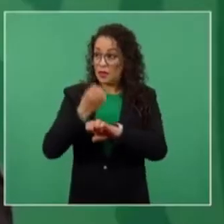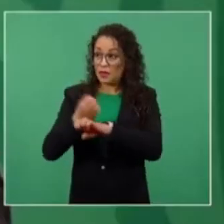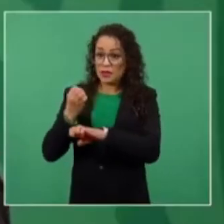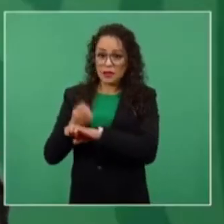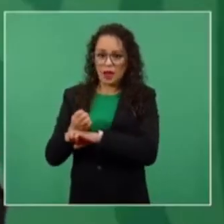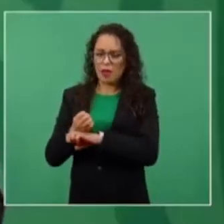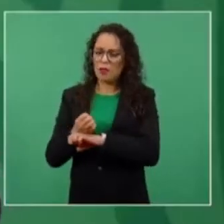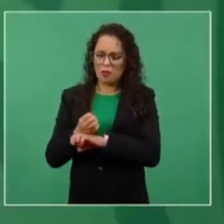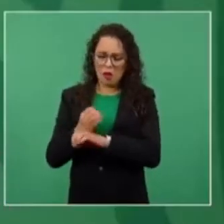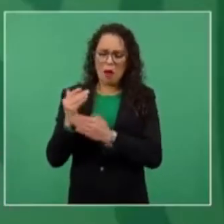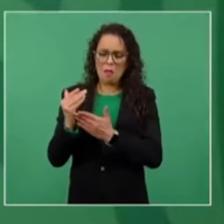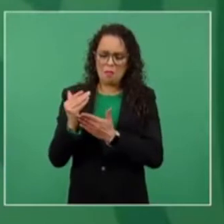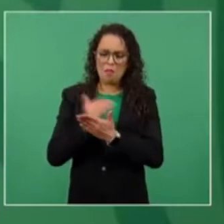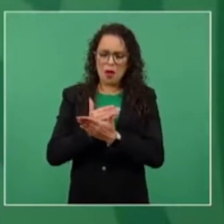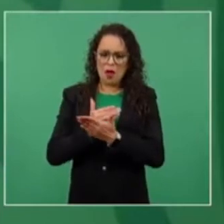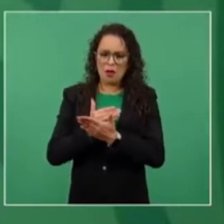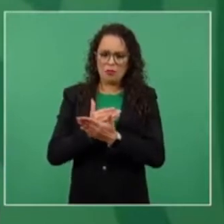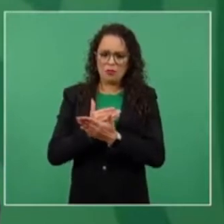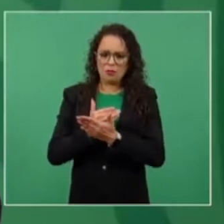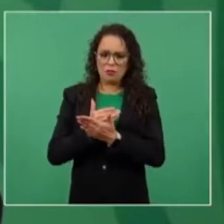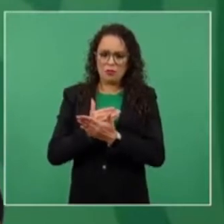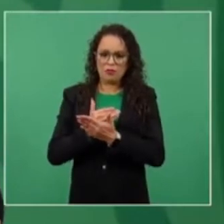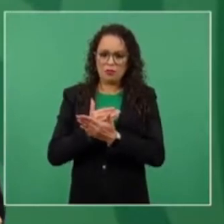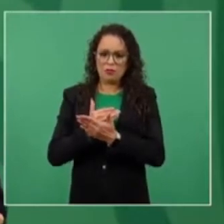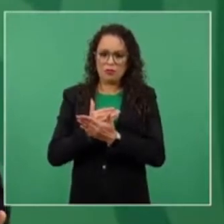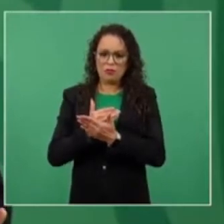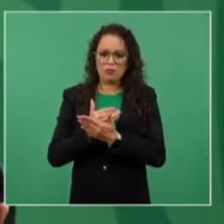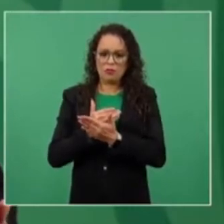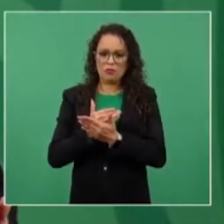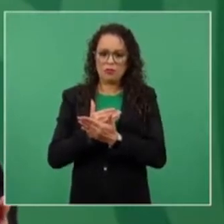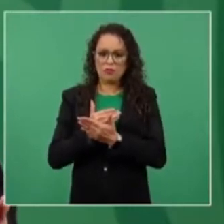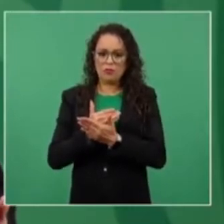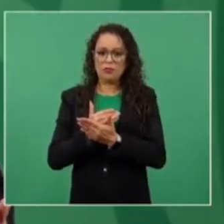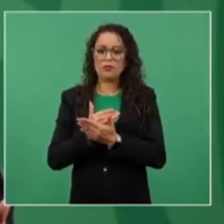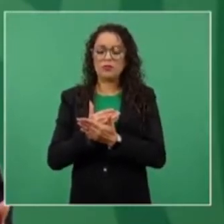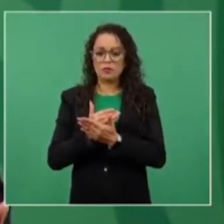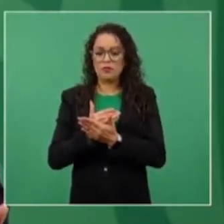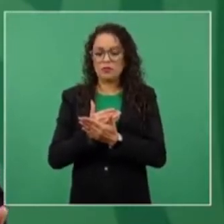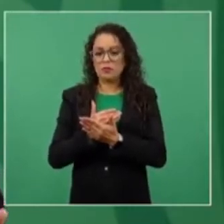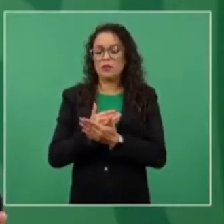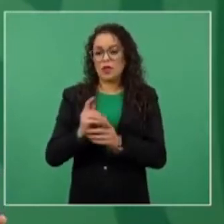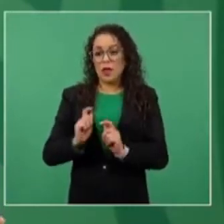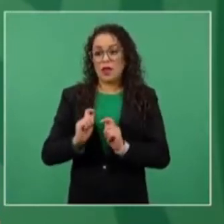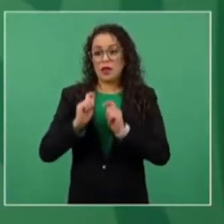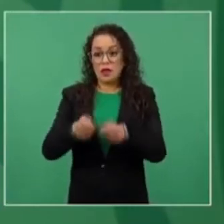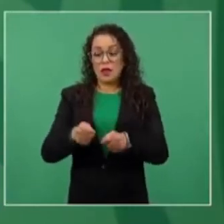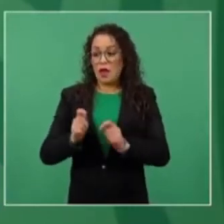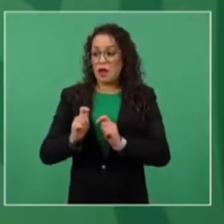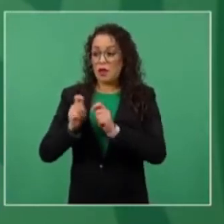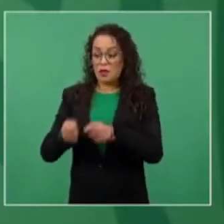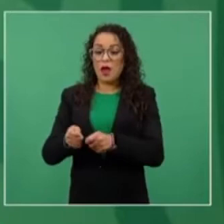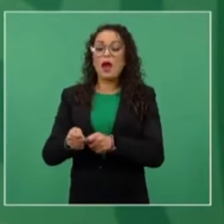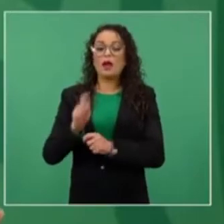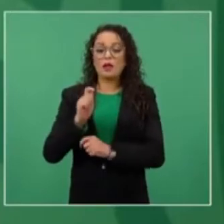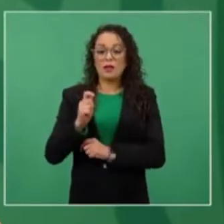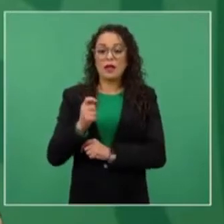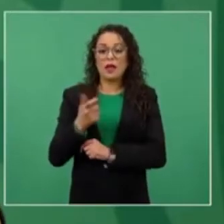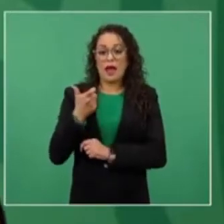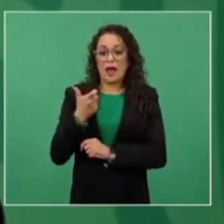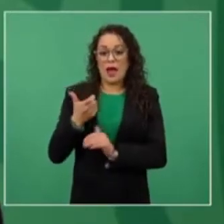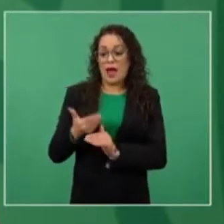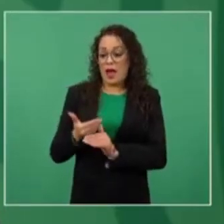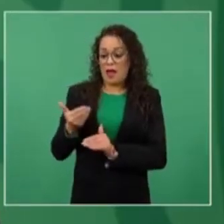están recibiendo anticipos para que paguen las